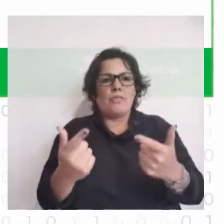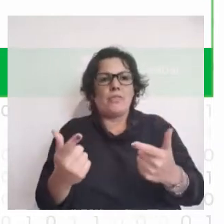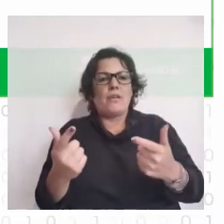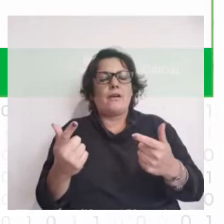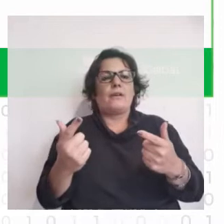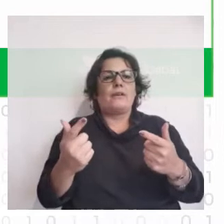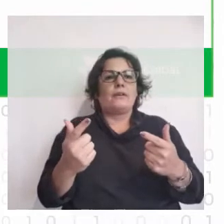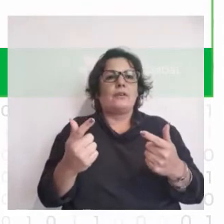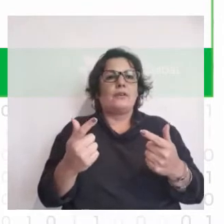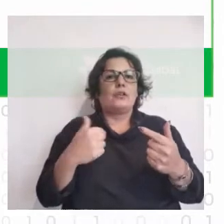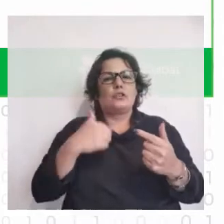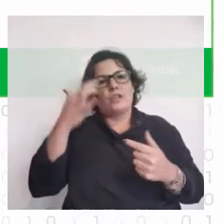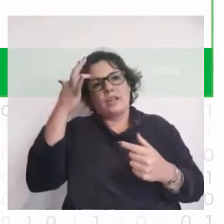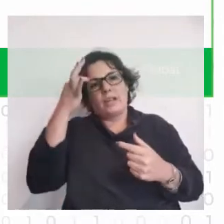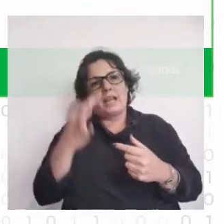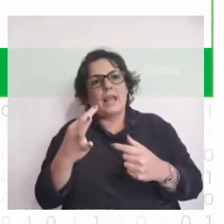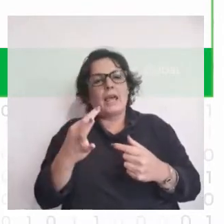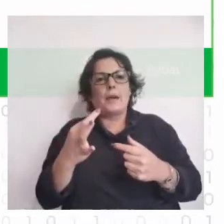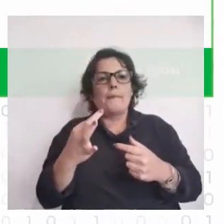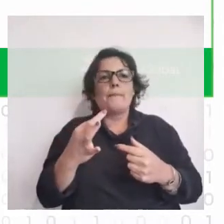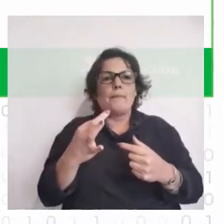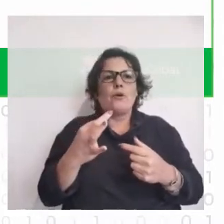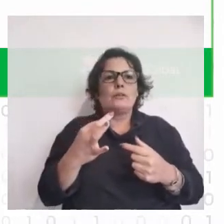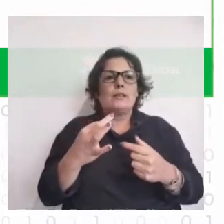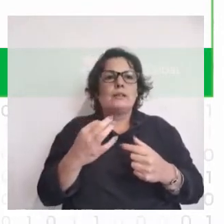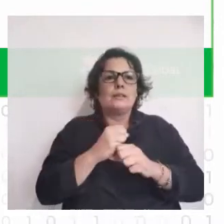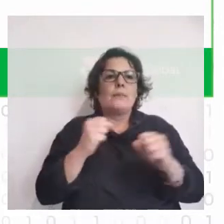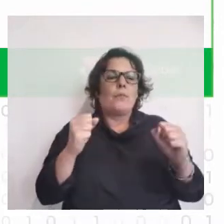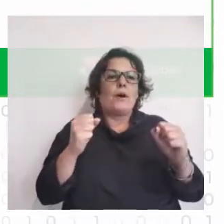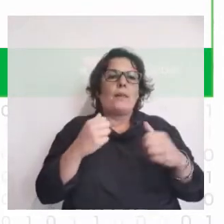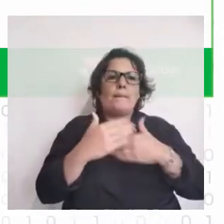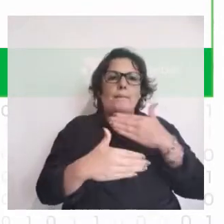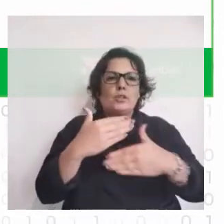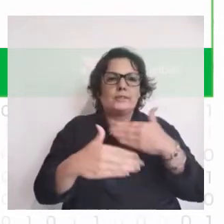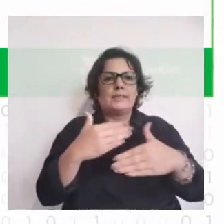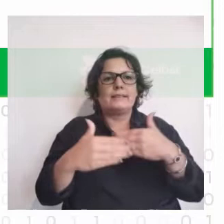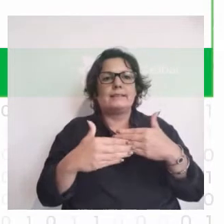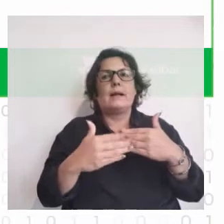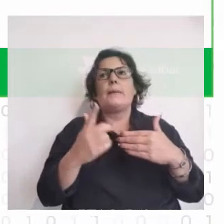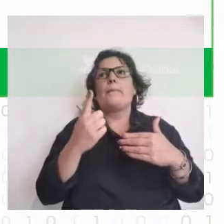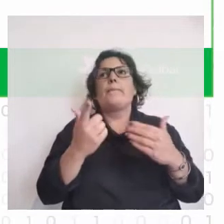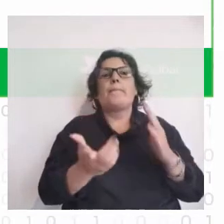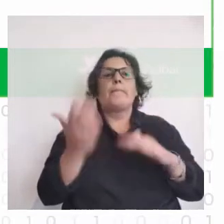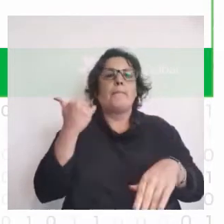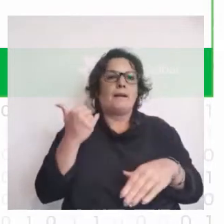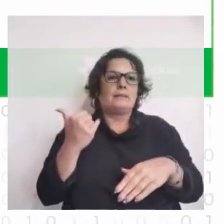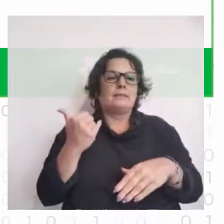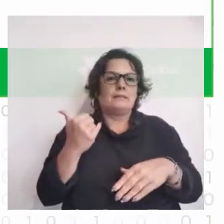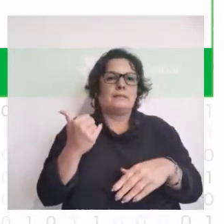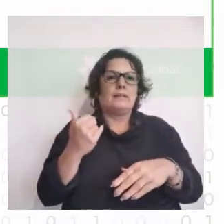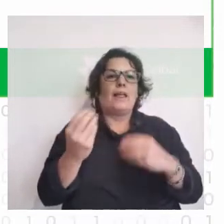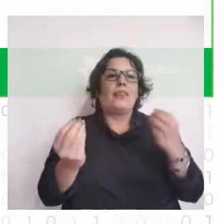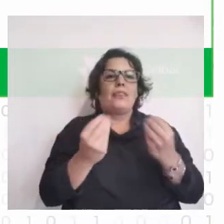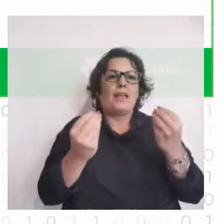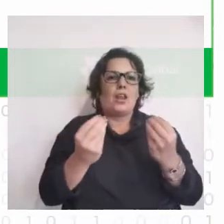nosotros creemos que se puede proyectar mucho más allá de lo que es hasta